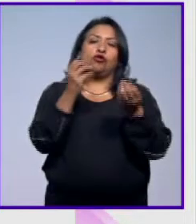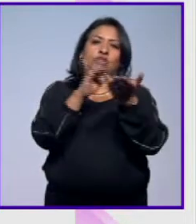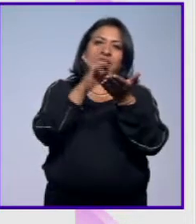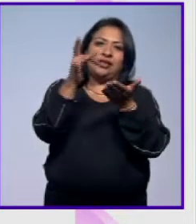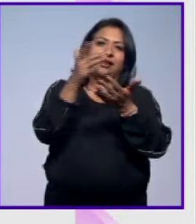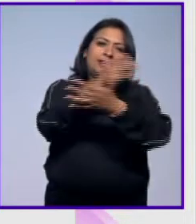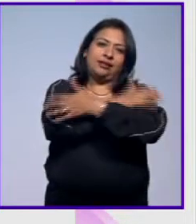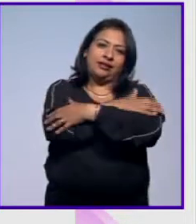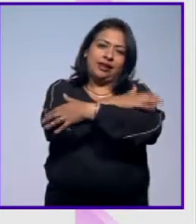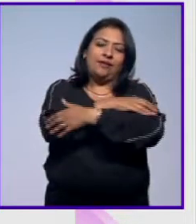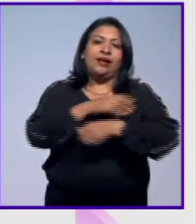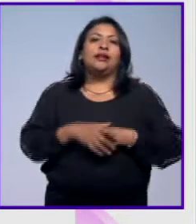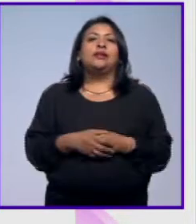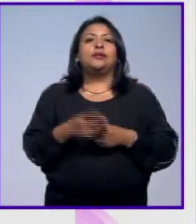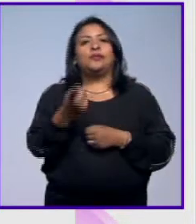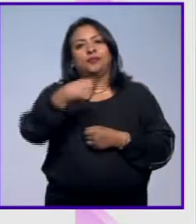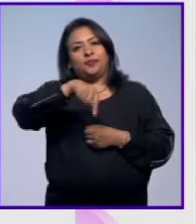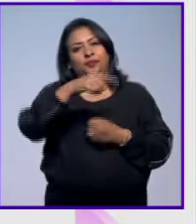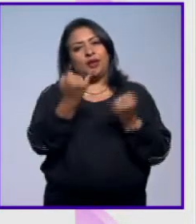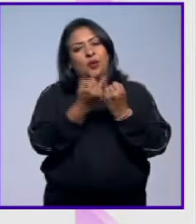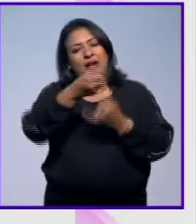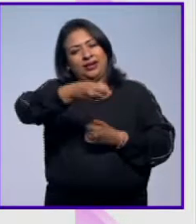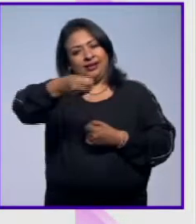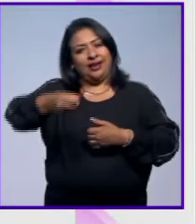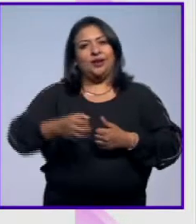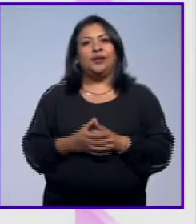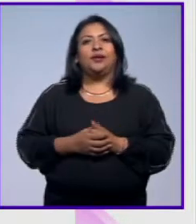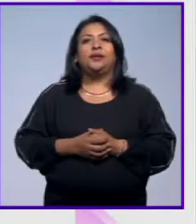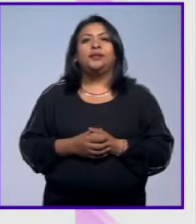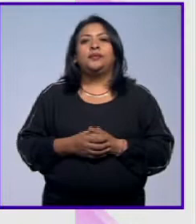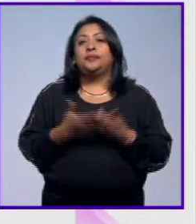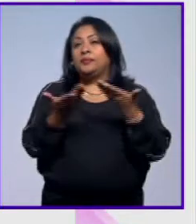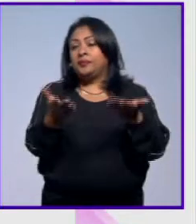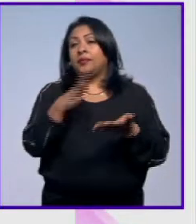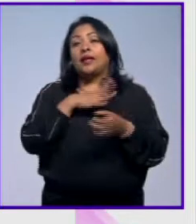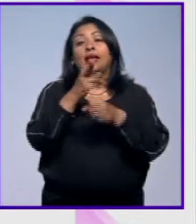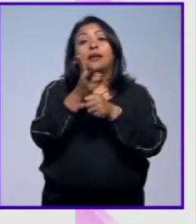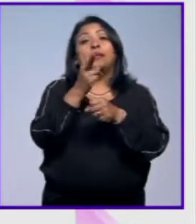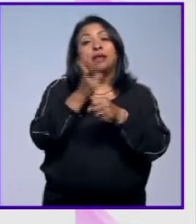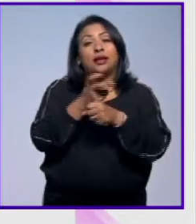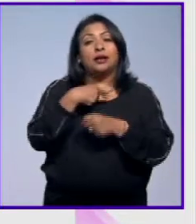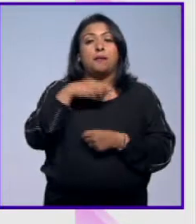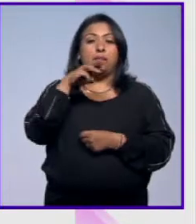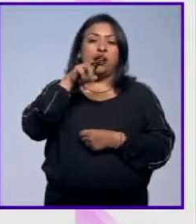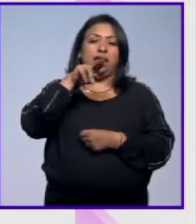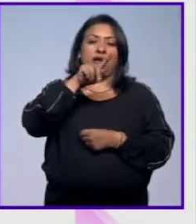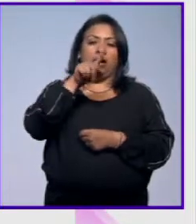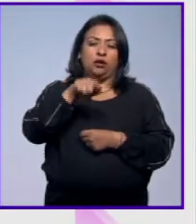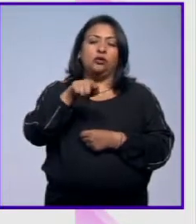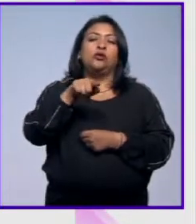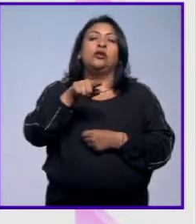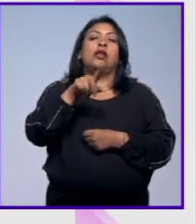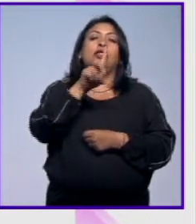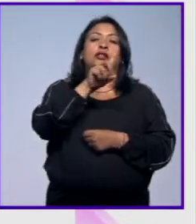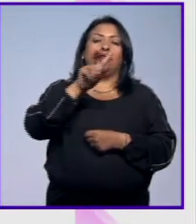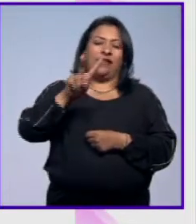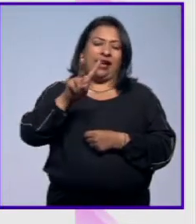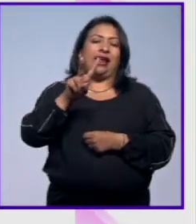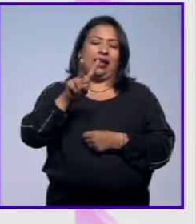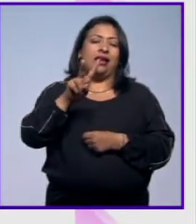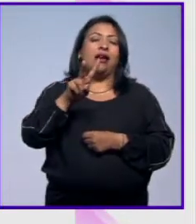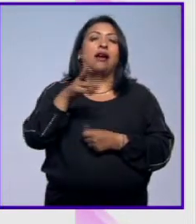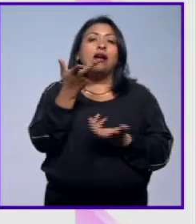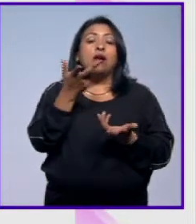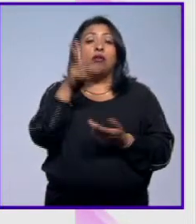gracias y un abrazo María Luz a ustedes saludos pues ahí está la invitación María Luz Moraleda corresponsal de la Deutsche Welle Laura